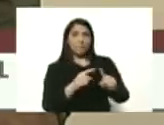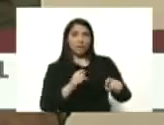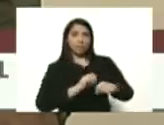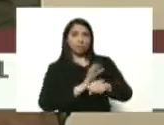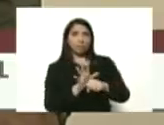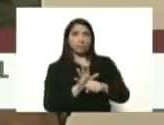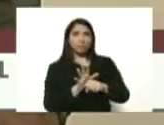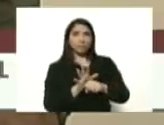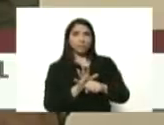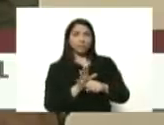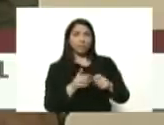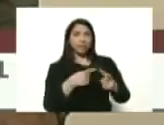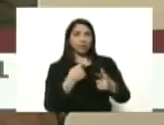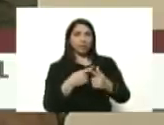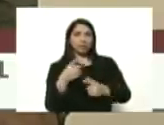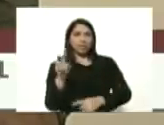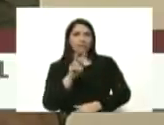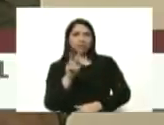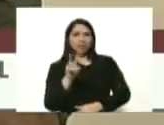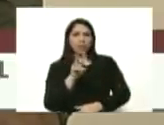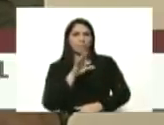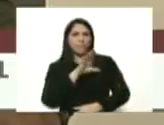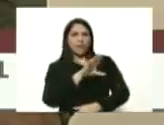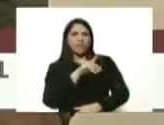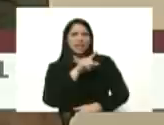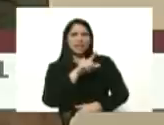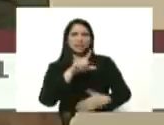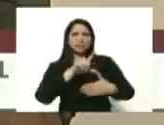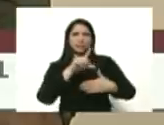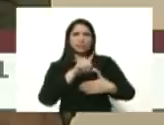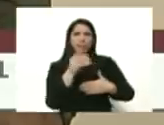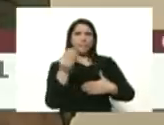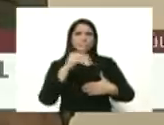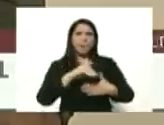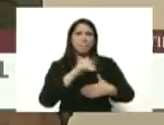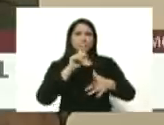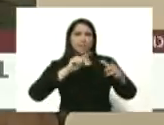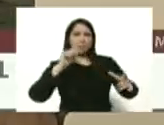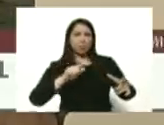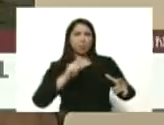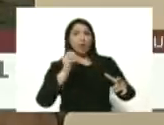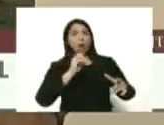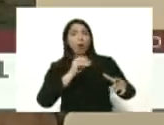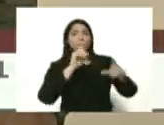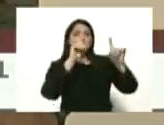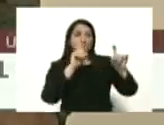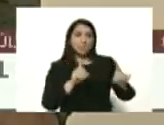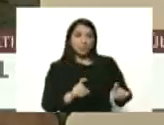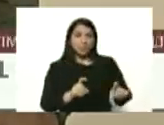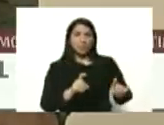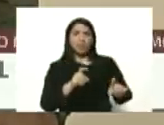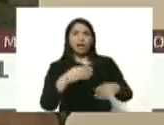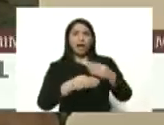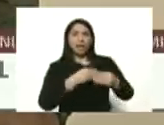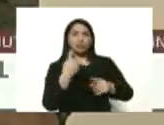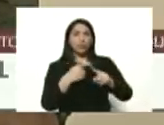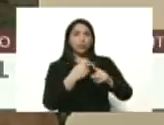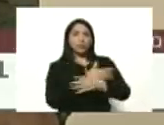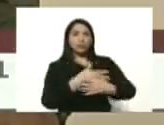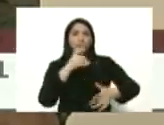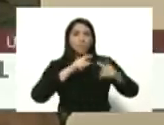-19 entonces es Venezuela el país de este continente que más casos que más pruebas ha realizado por millón de habitantes de